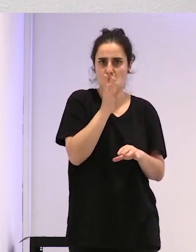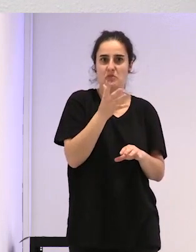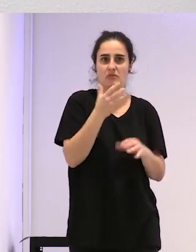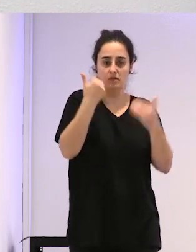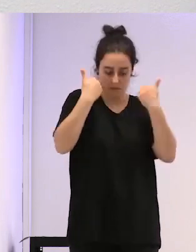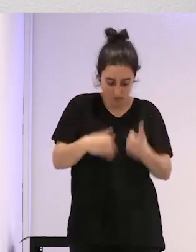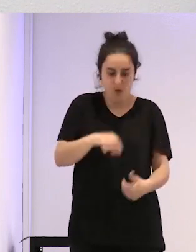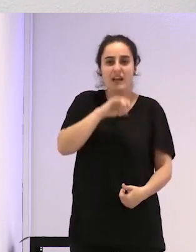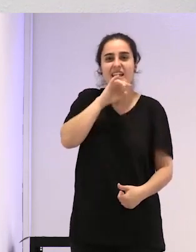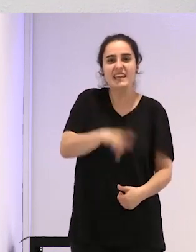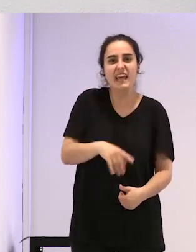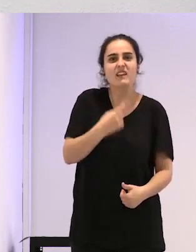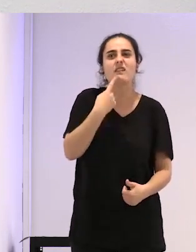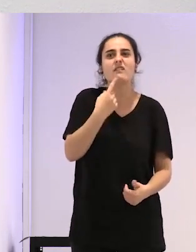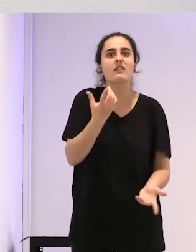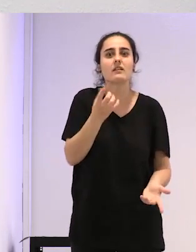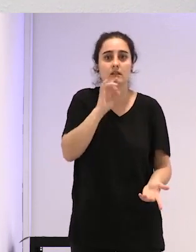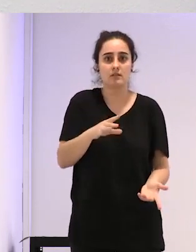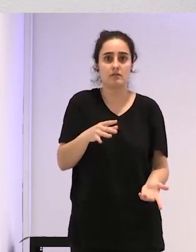yo, no?